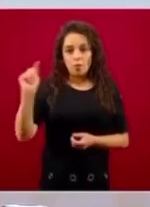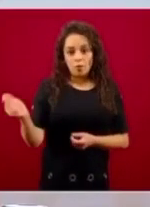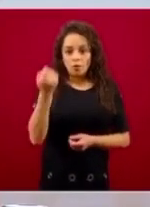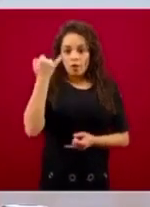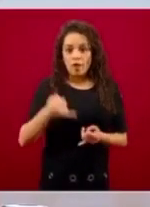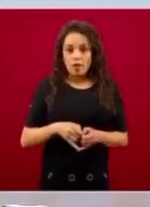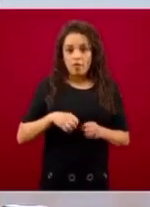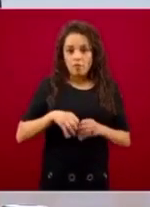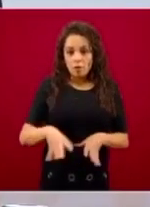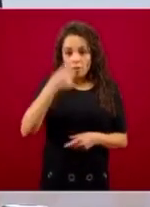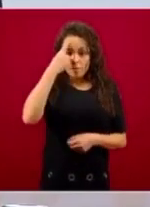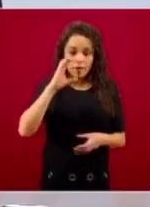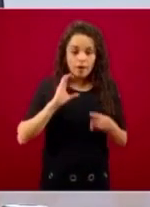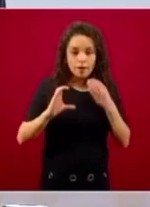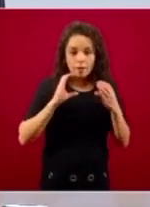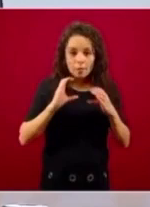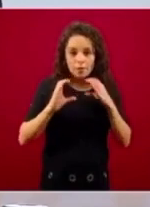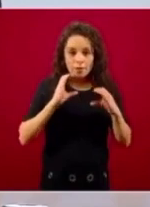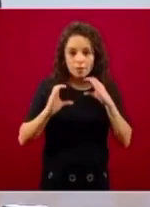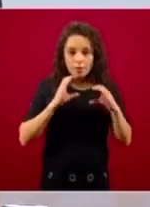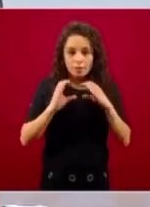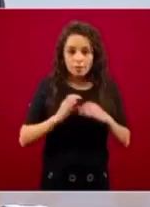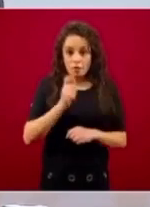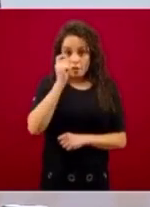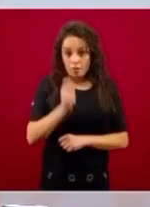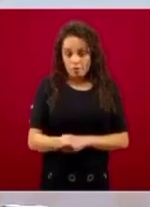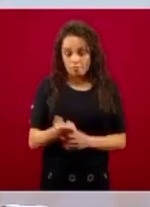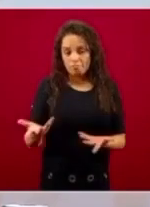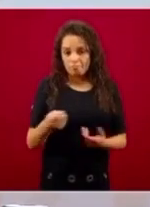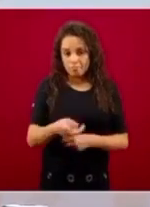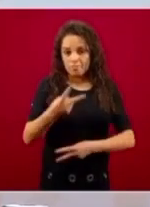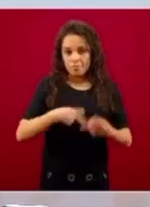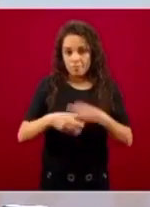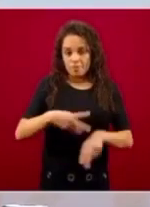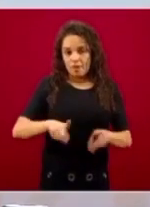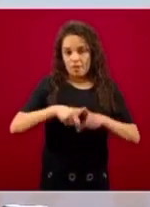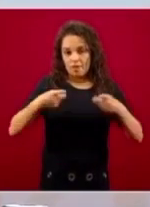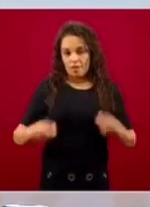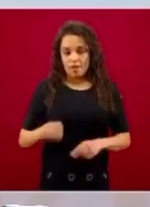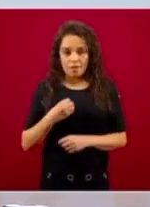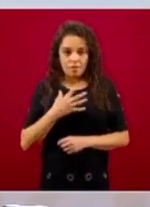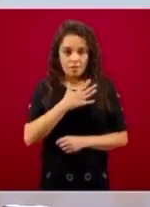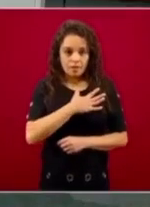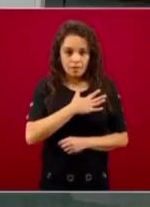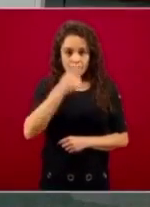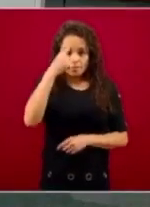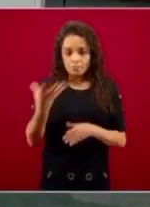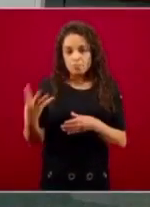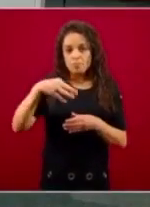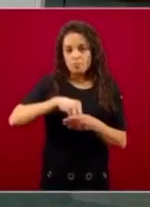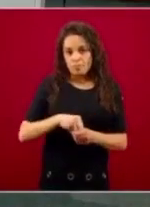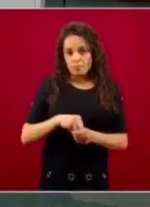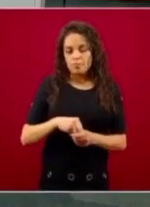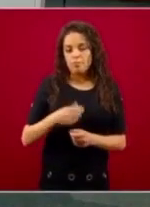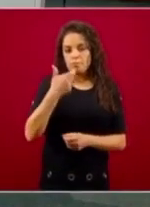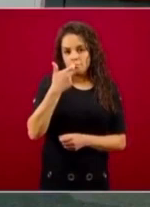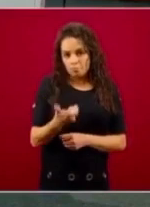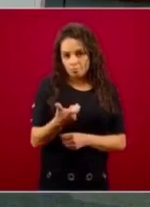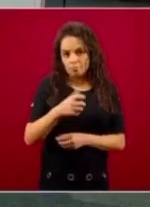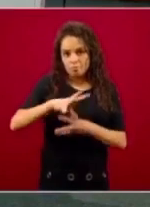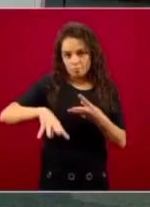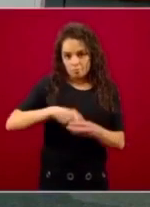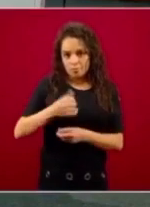información y la comunicación como desarrollo del bienestar y la inclusión social y financiera. La estrategia digital